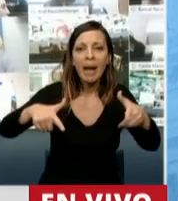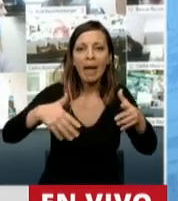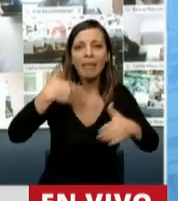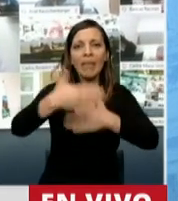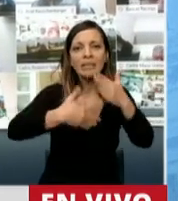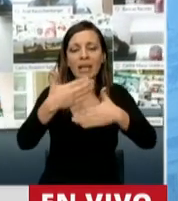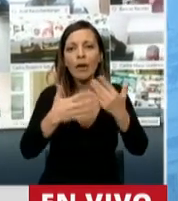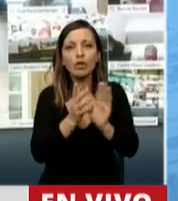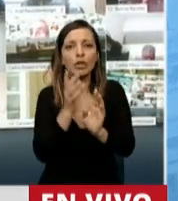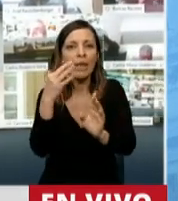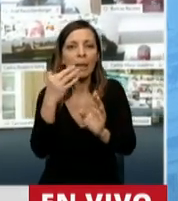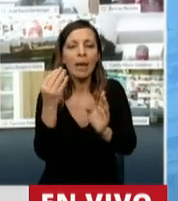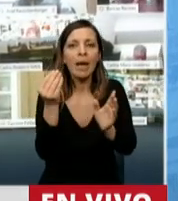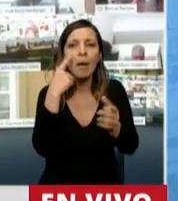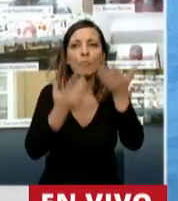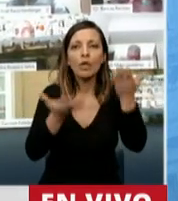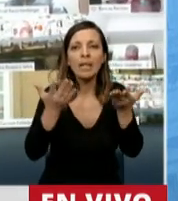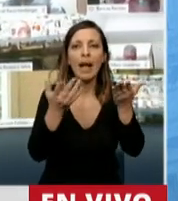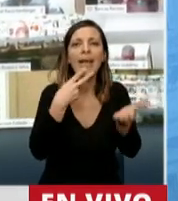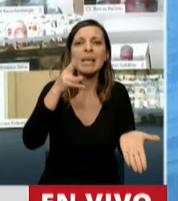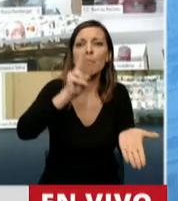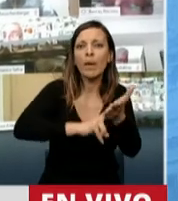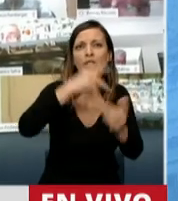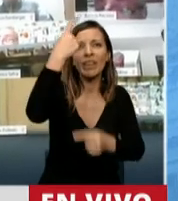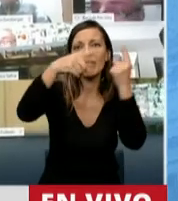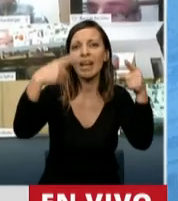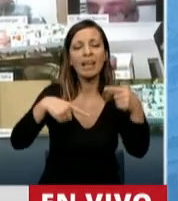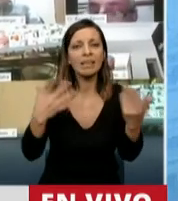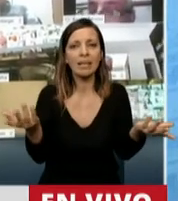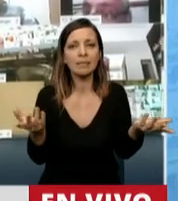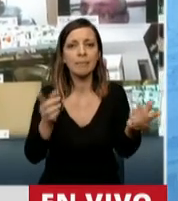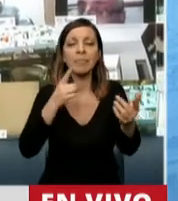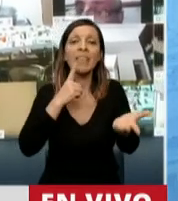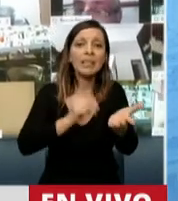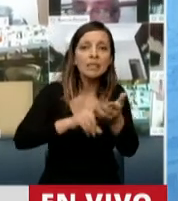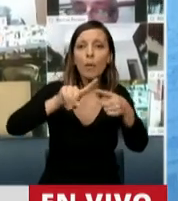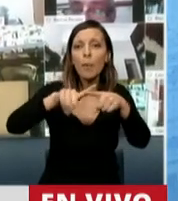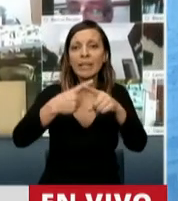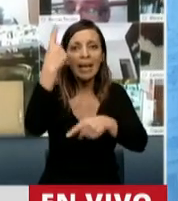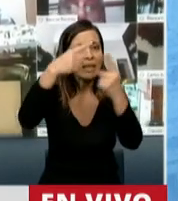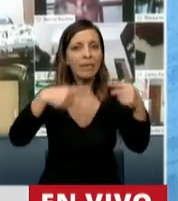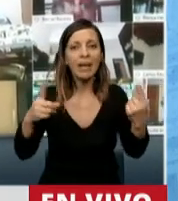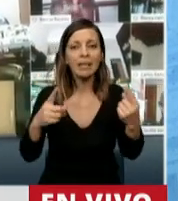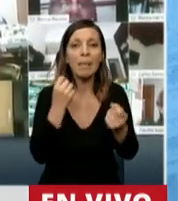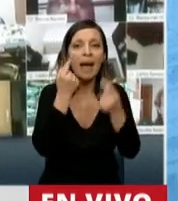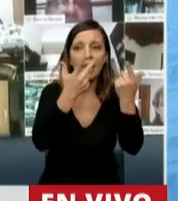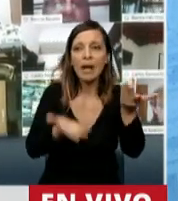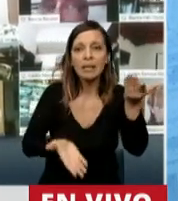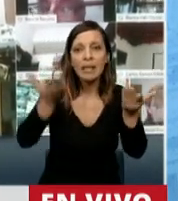contenga impuestos diferenciales, políticas diferenciales, para lograr un crecimiento económico